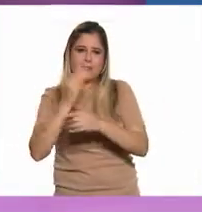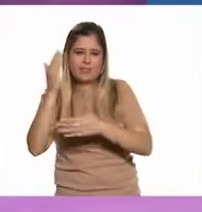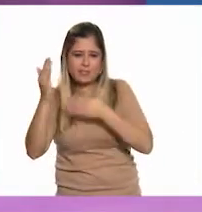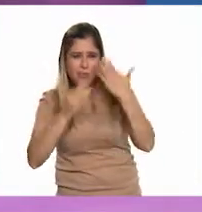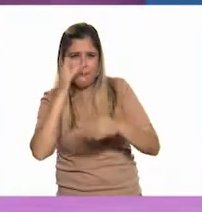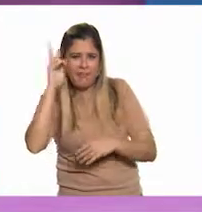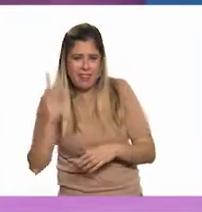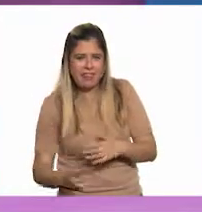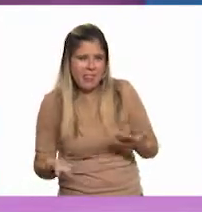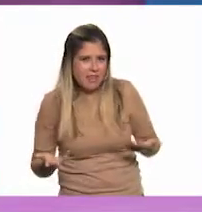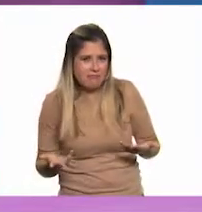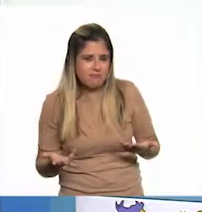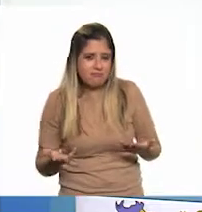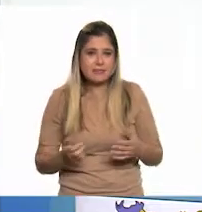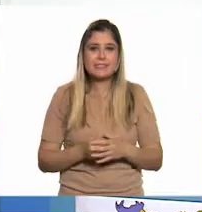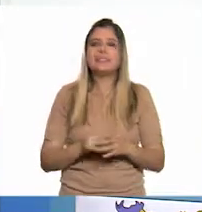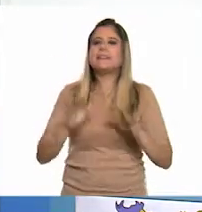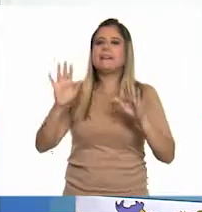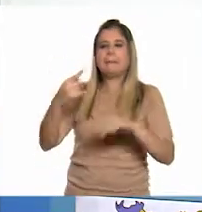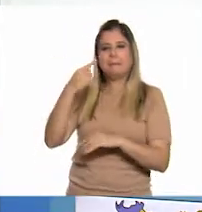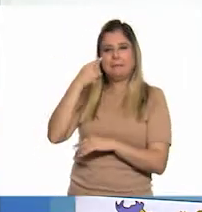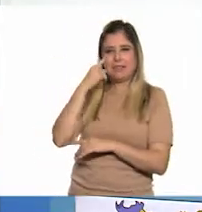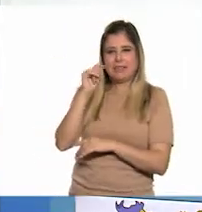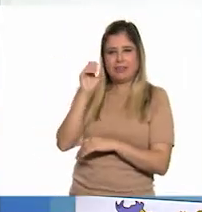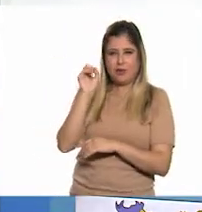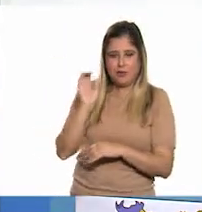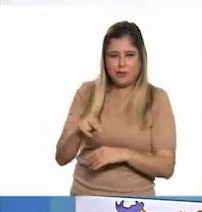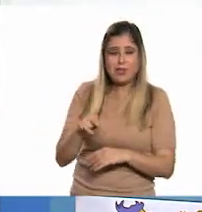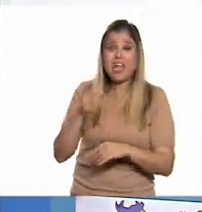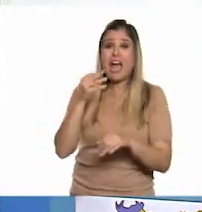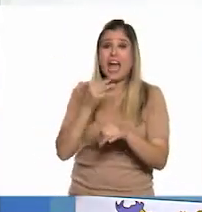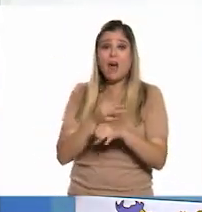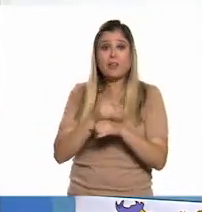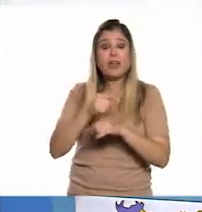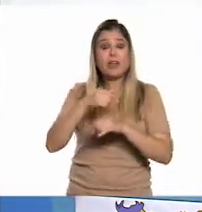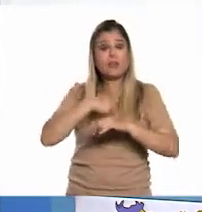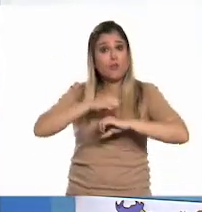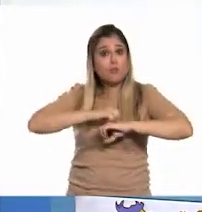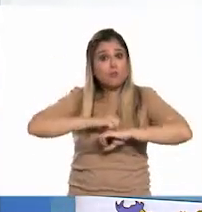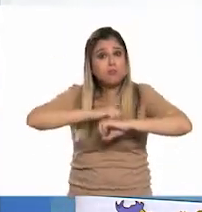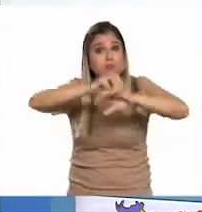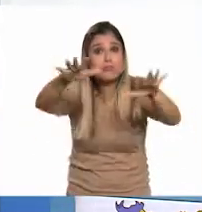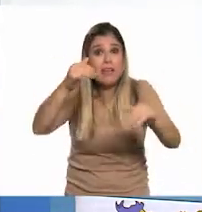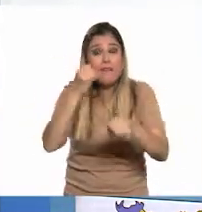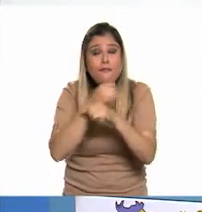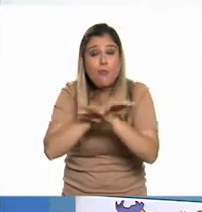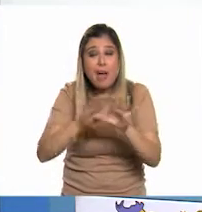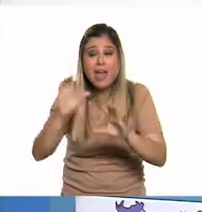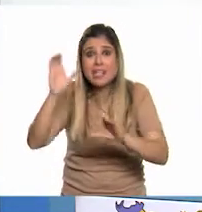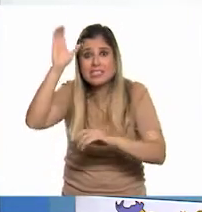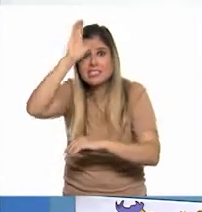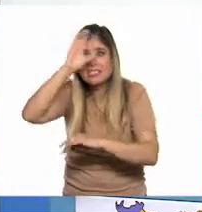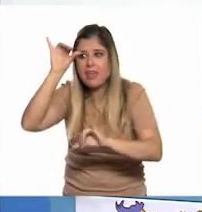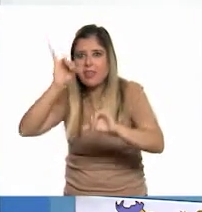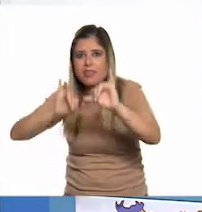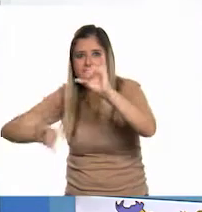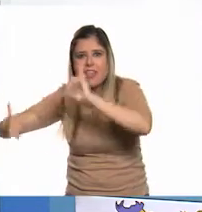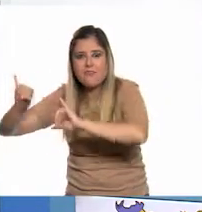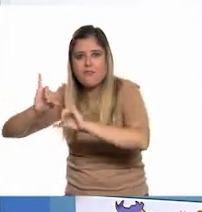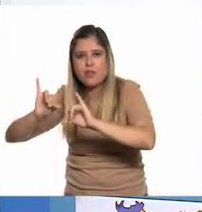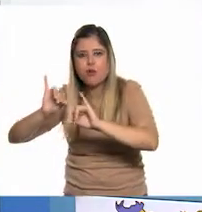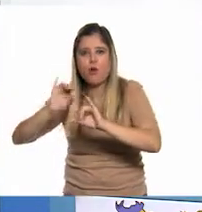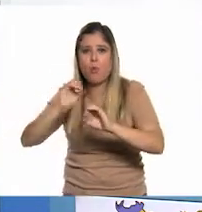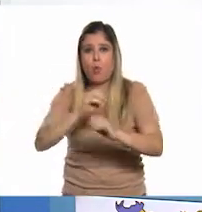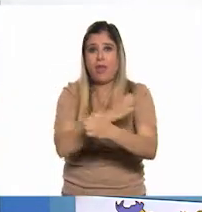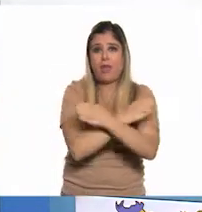es verdadero. Muy bien, Miratón. Porque estamos tratando de divulgar un conocimiento científico o académico